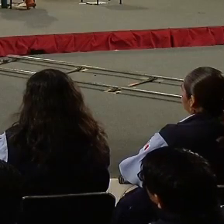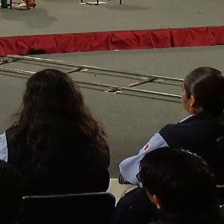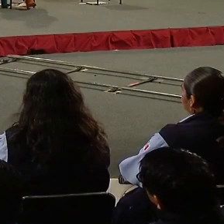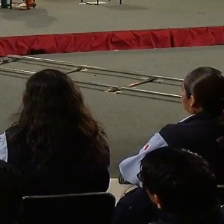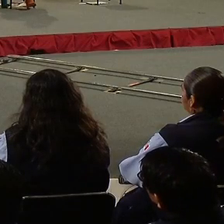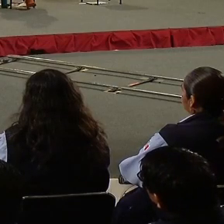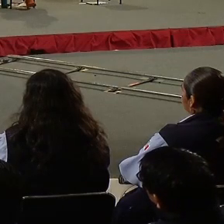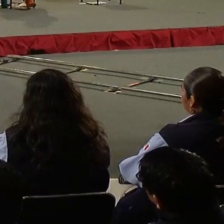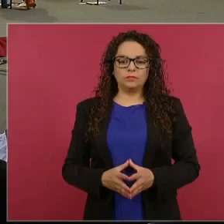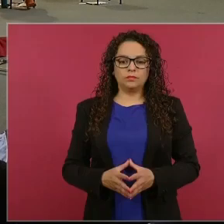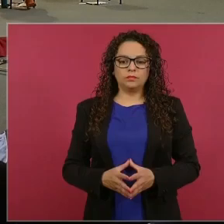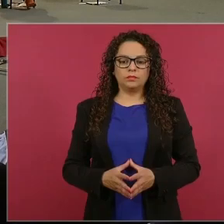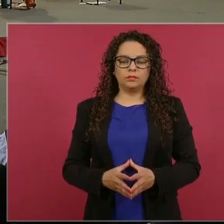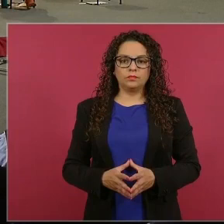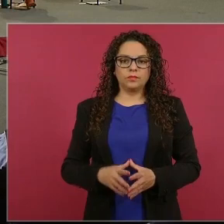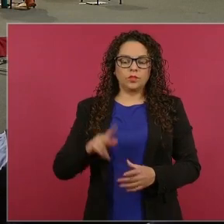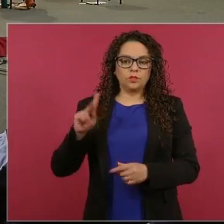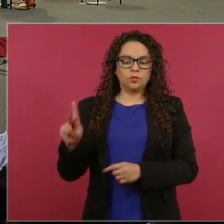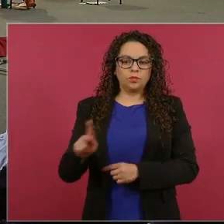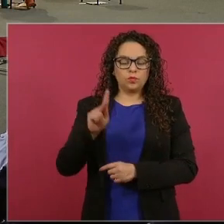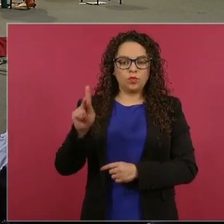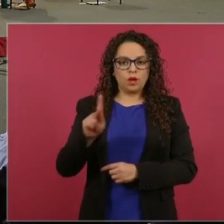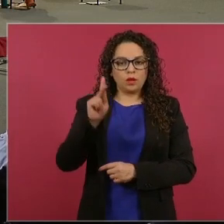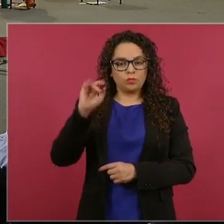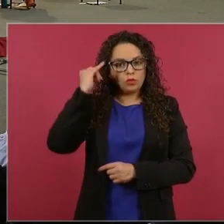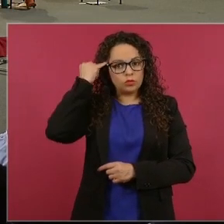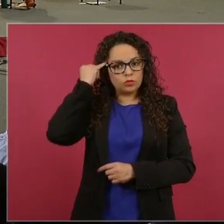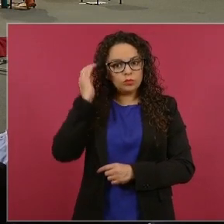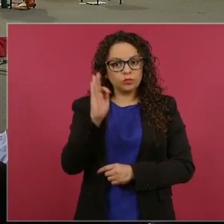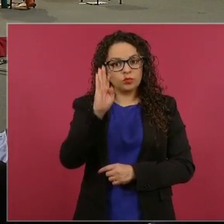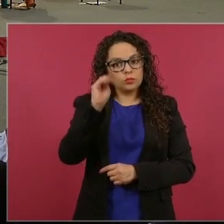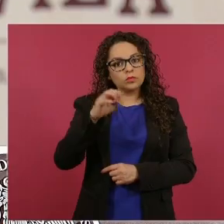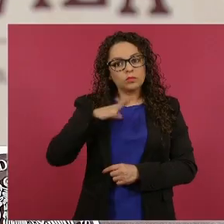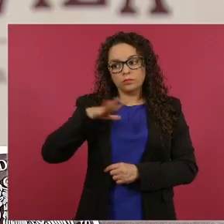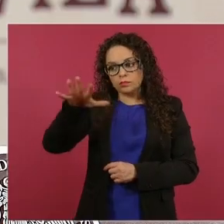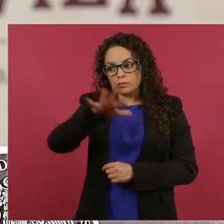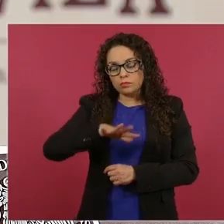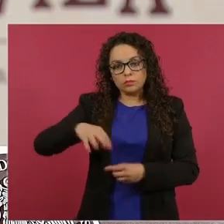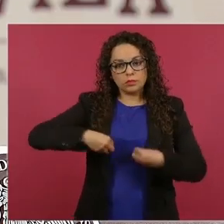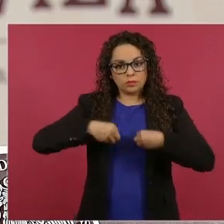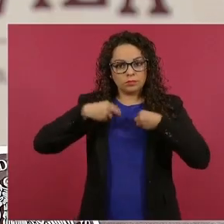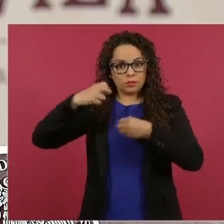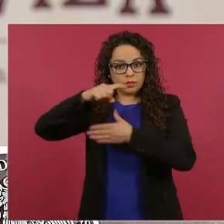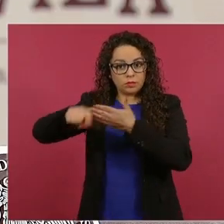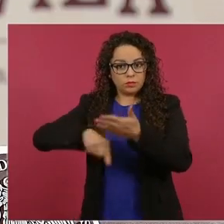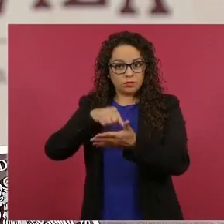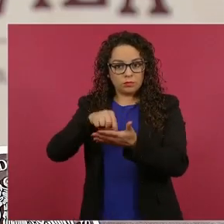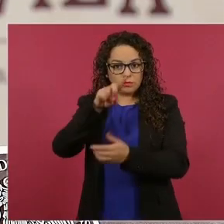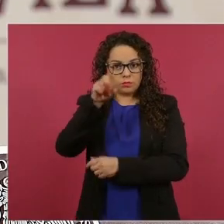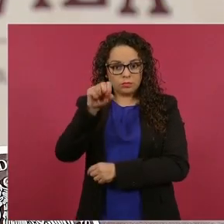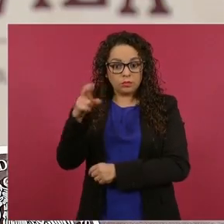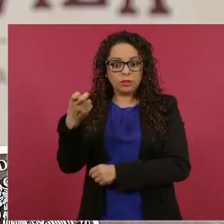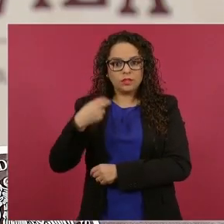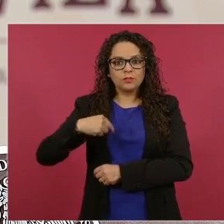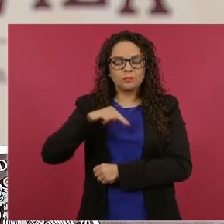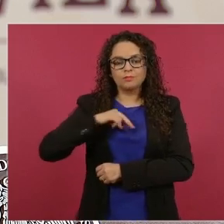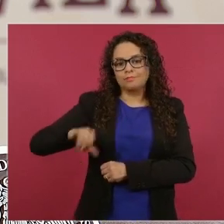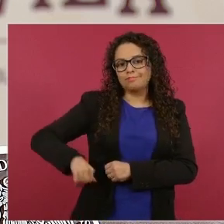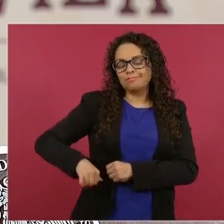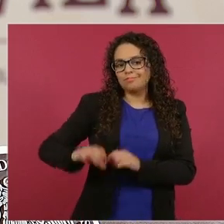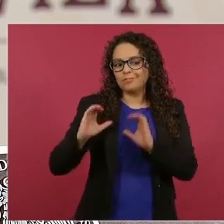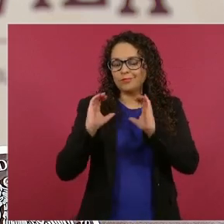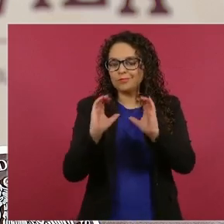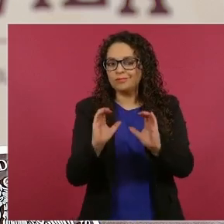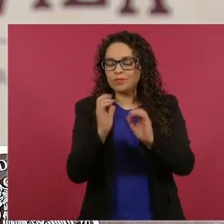étnicos, pueblos indígenas habitan estas áreas naturales protegidas. Eso es lo que protegemos y lo que cuidamos. Y ahora,